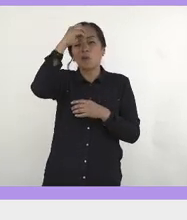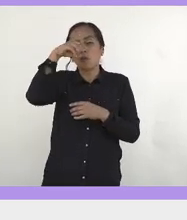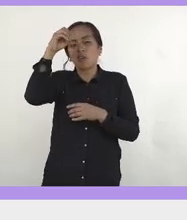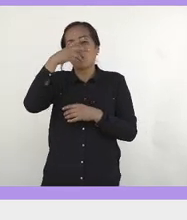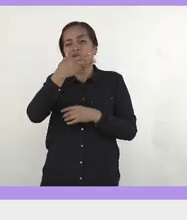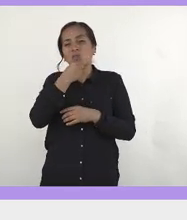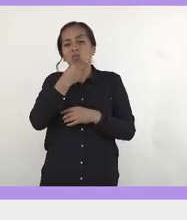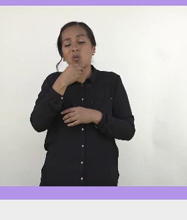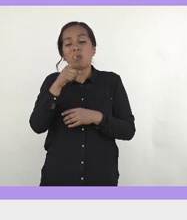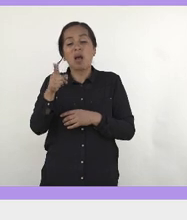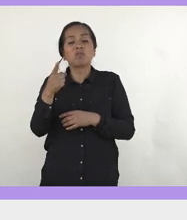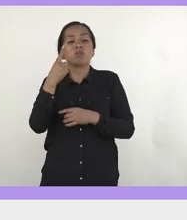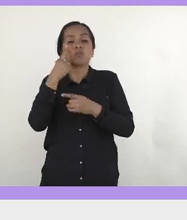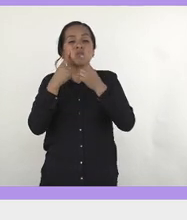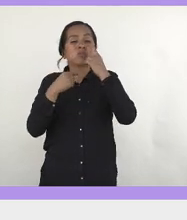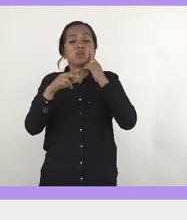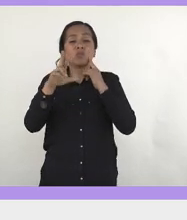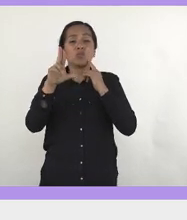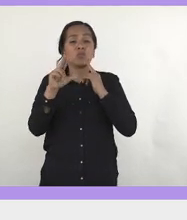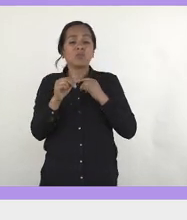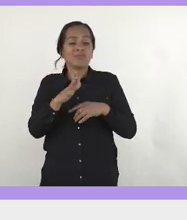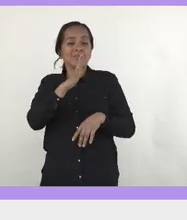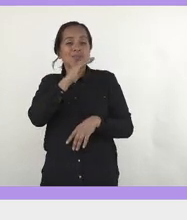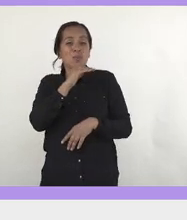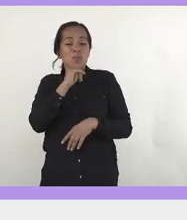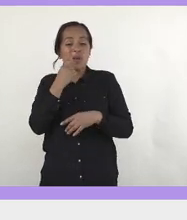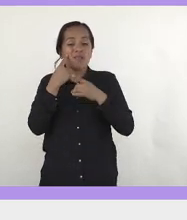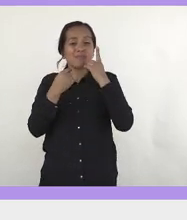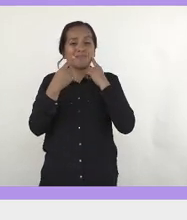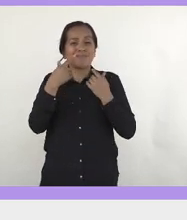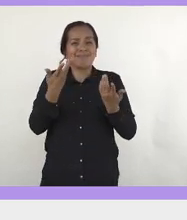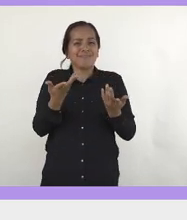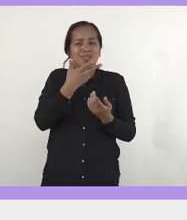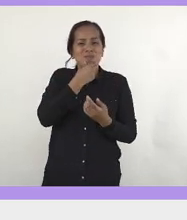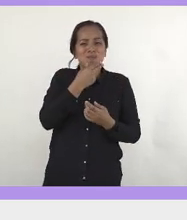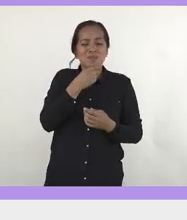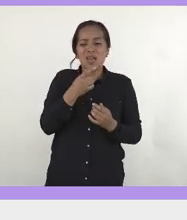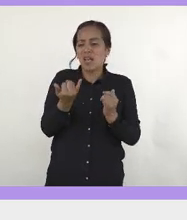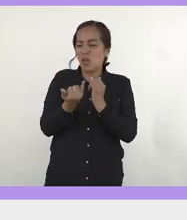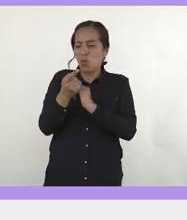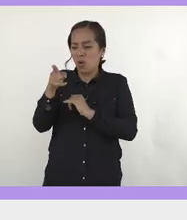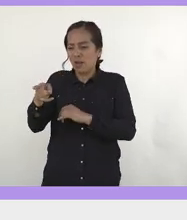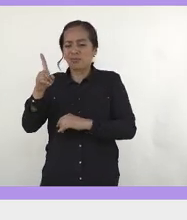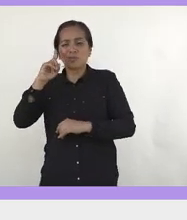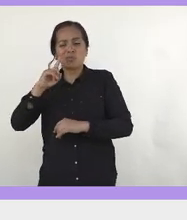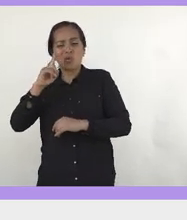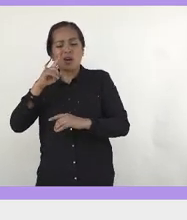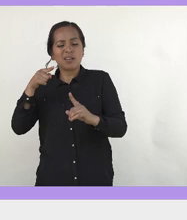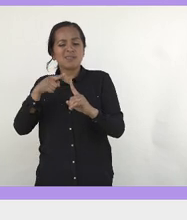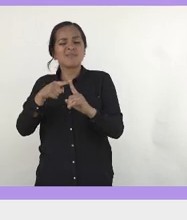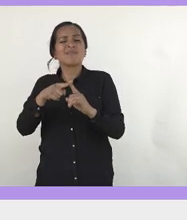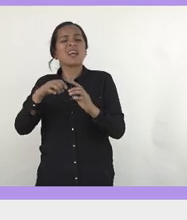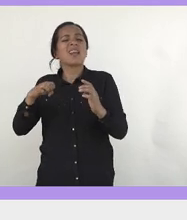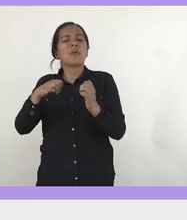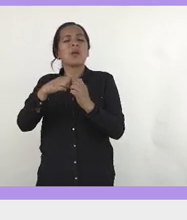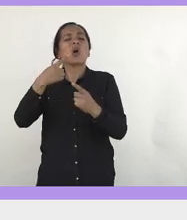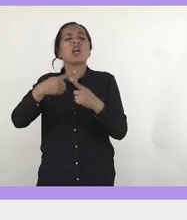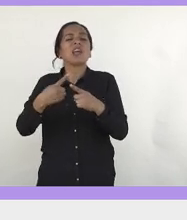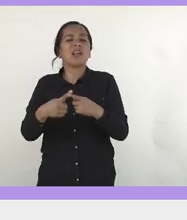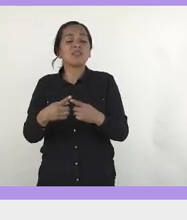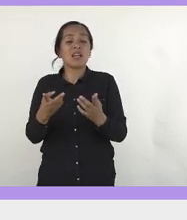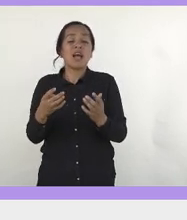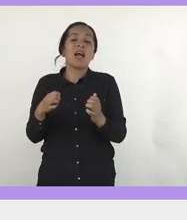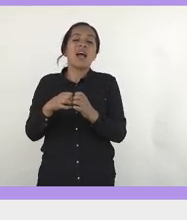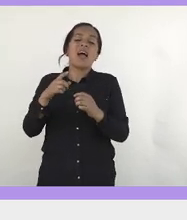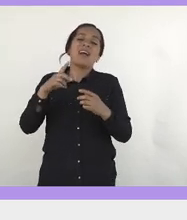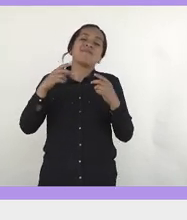Porque los hombres no lloran. Así como nosotros nos han dicho que el peor enemigo de una mujer es otra mujer y que nosotros somos el sexo